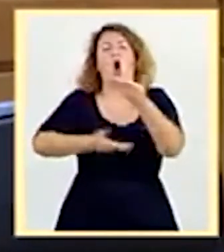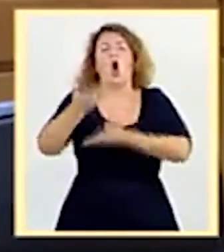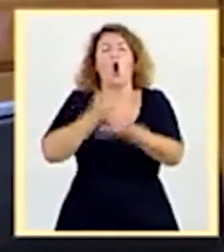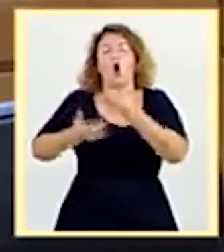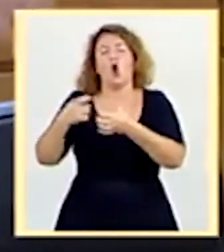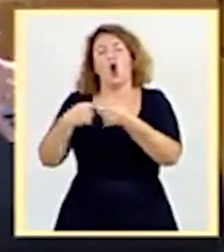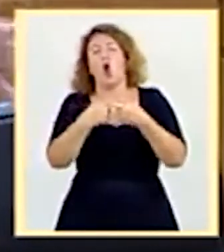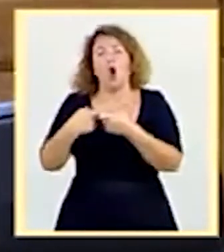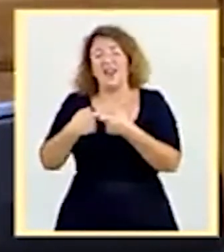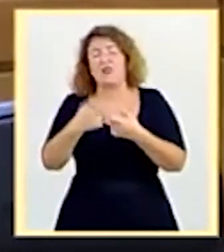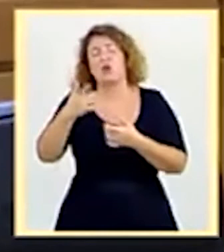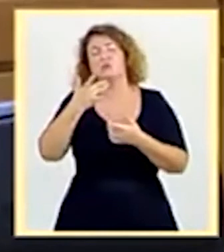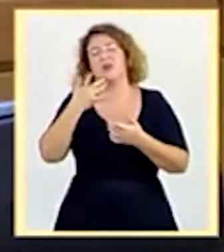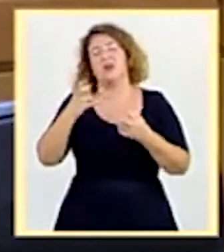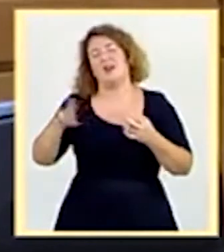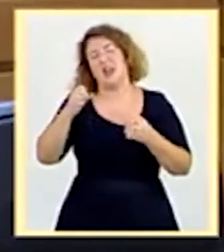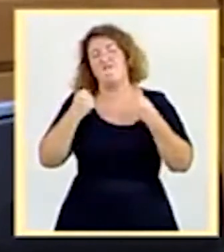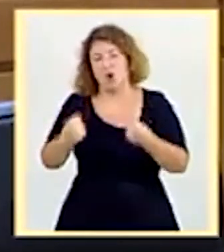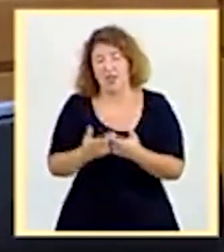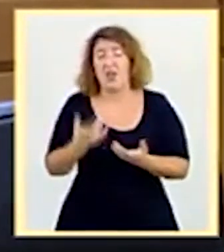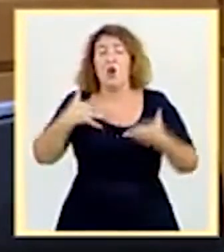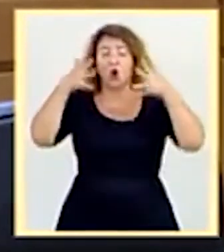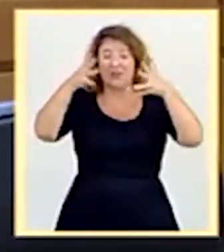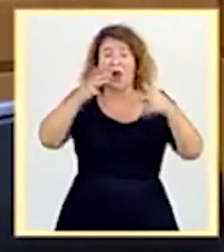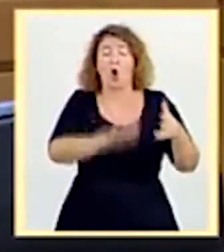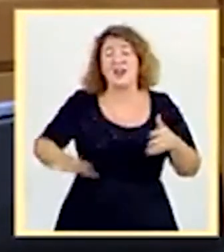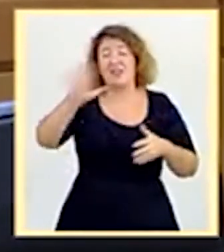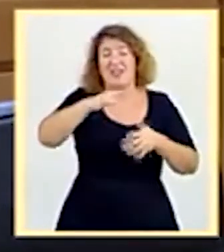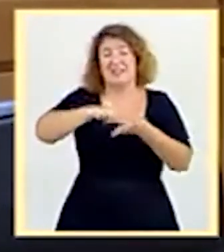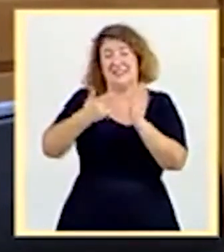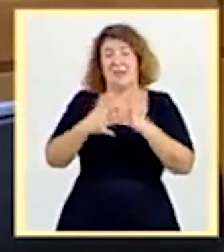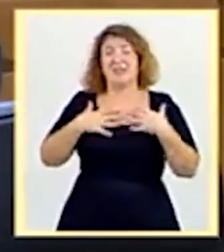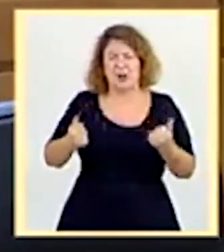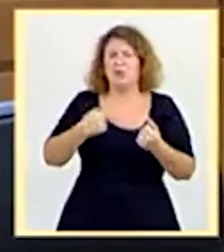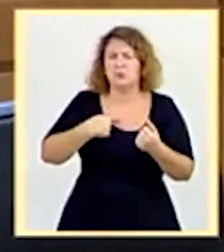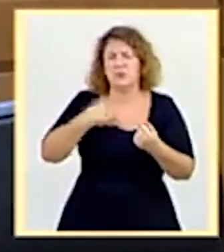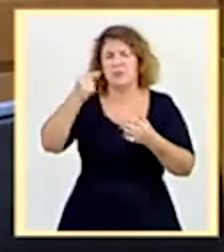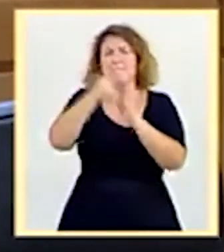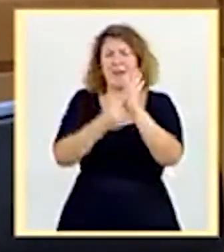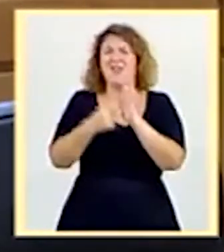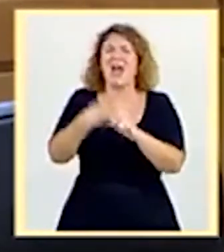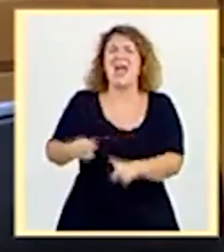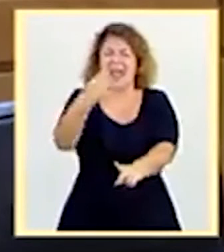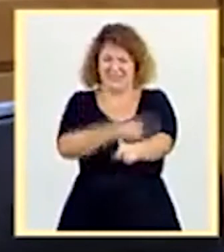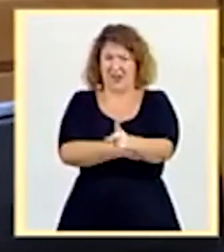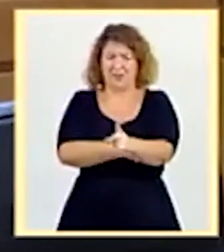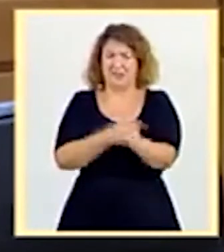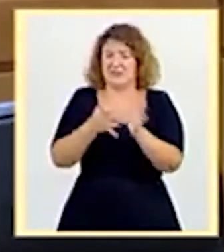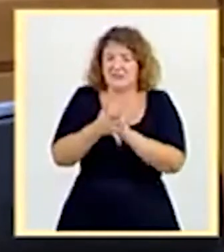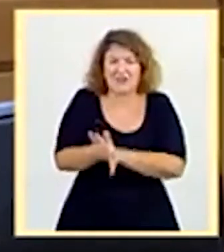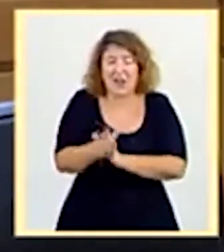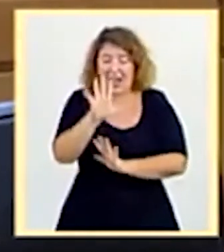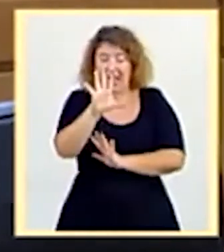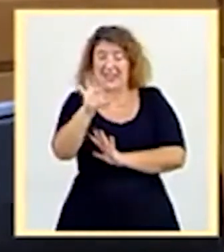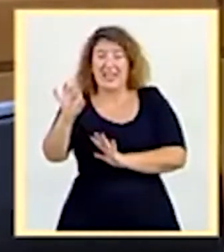hecho es acordar en el seno del Consejo Intercultural del Sistema Nacional de Salud unas medidas extremas. No quiere decir que haya que actuar a partir de